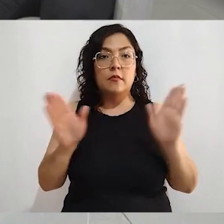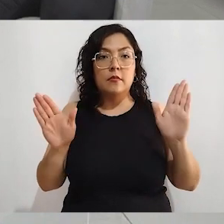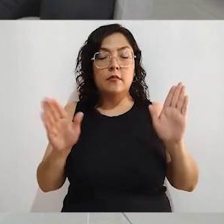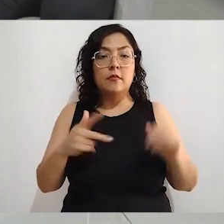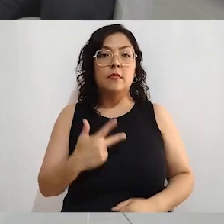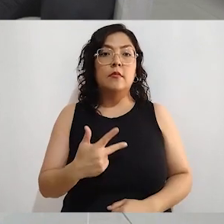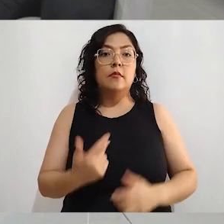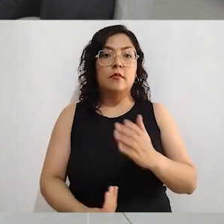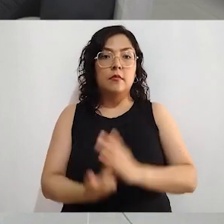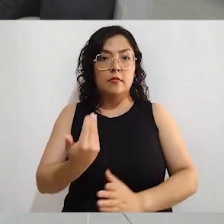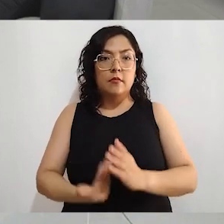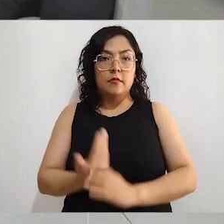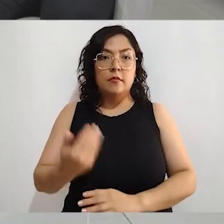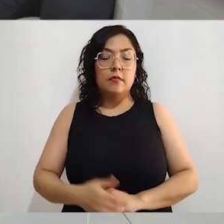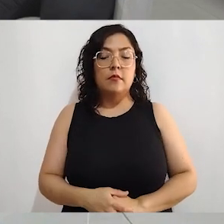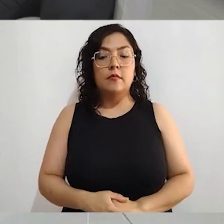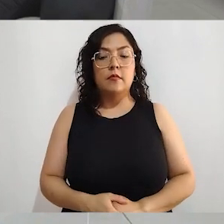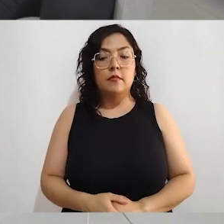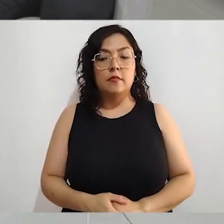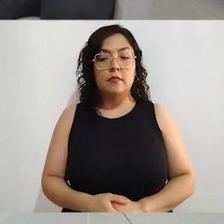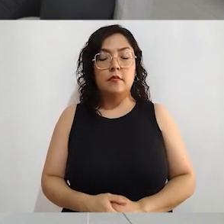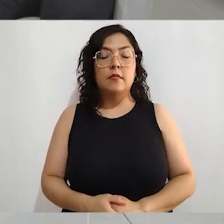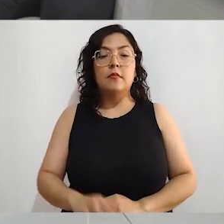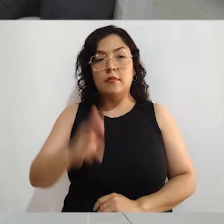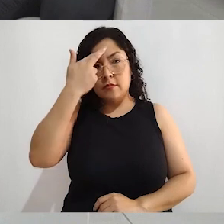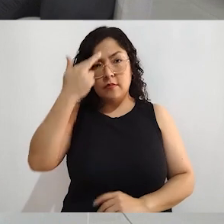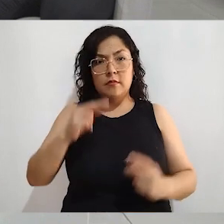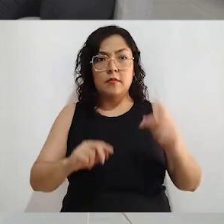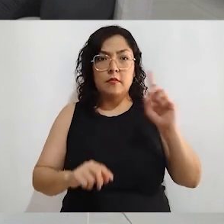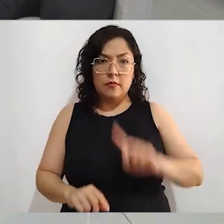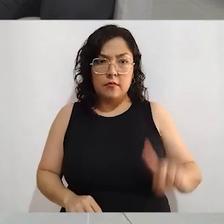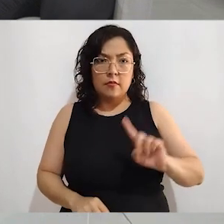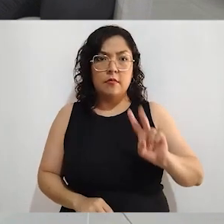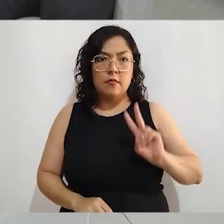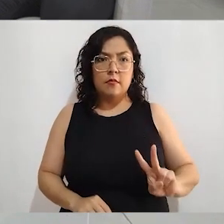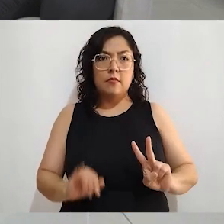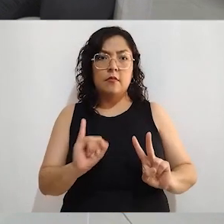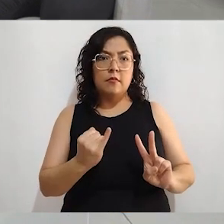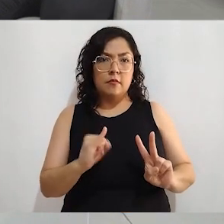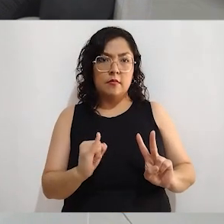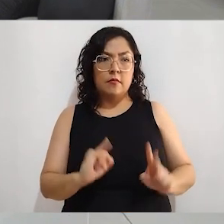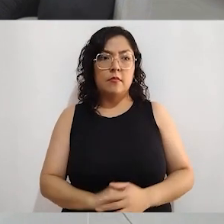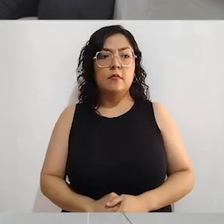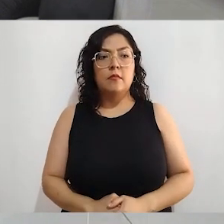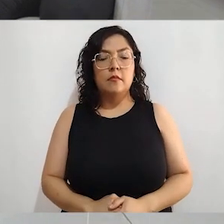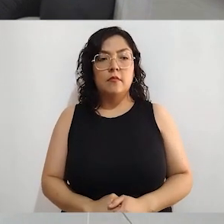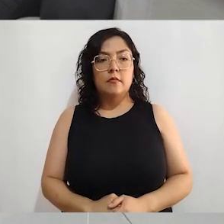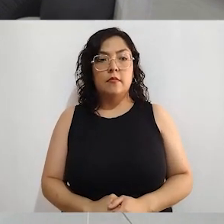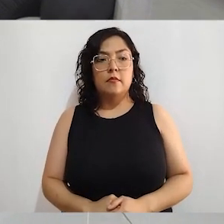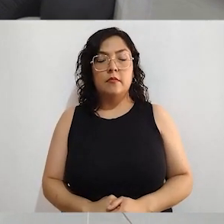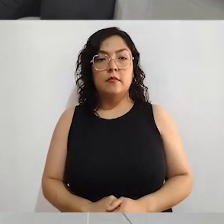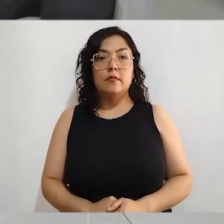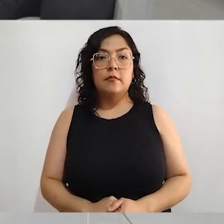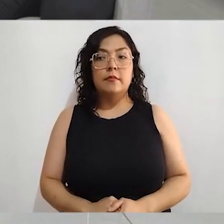los momentos en la urna para recordarle a ciudadanía, la ciudadanía, domingo 2 de junio. Y, bueno, ya para ir ya aterrizando la